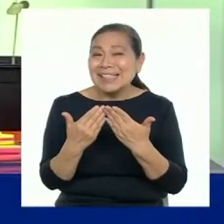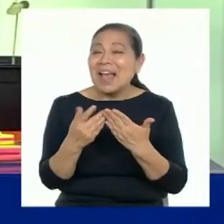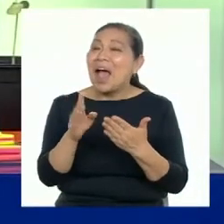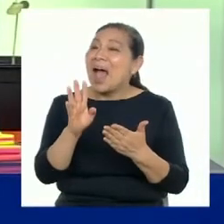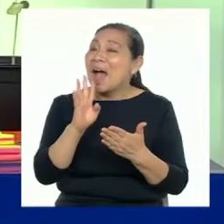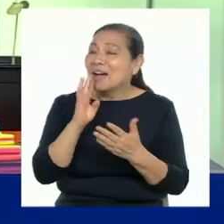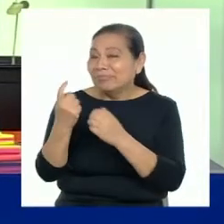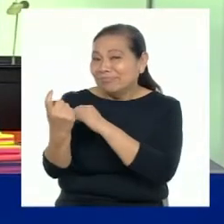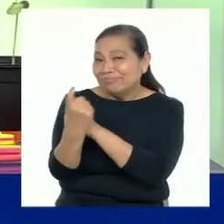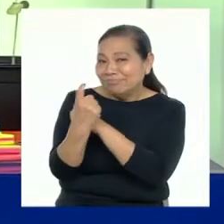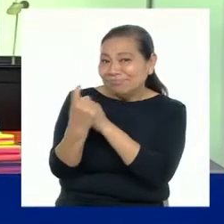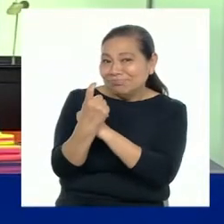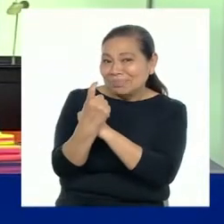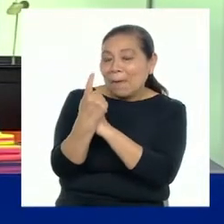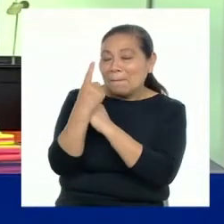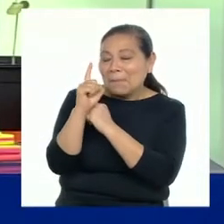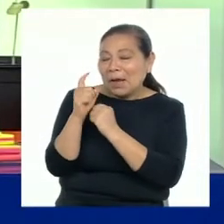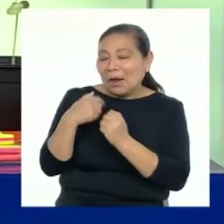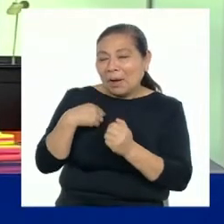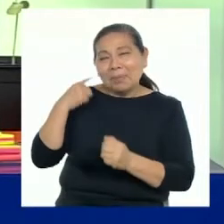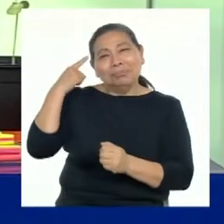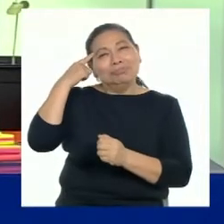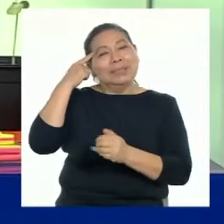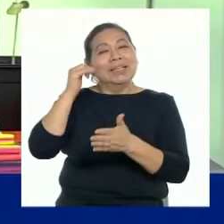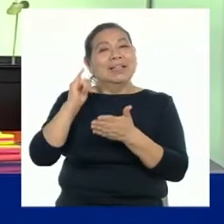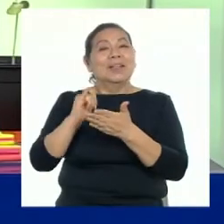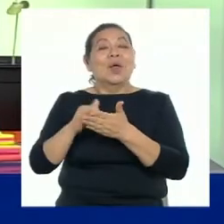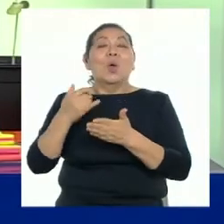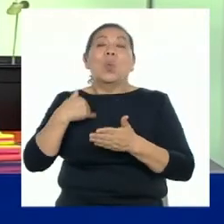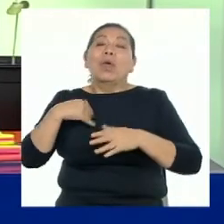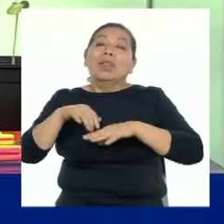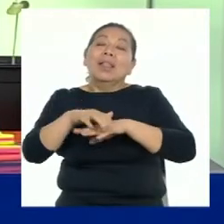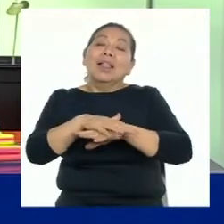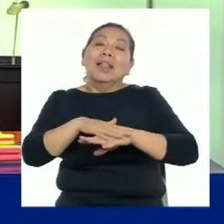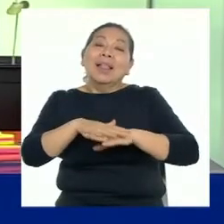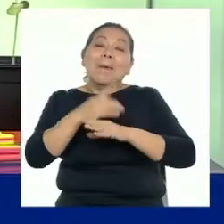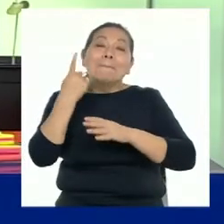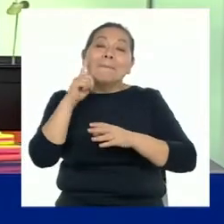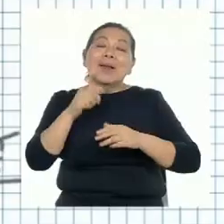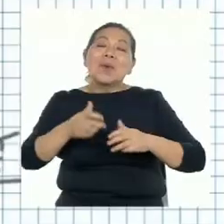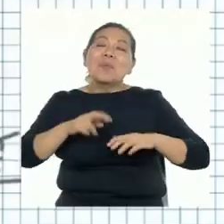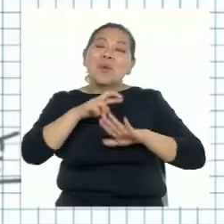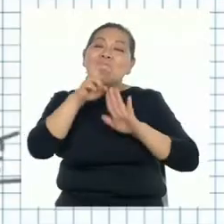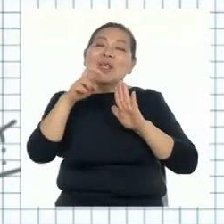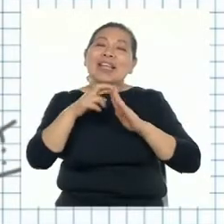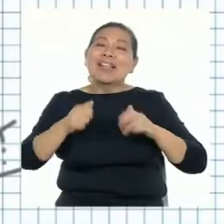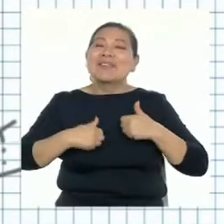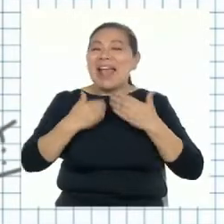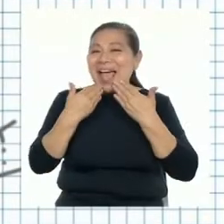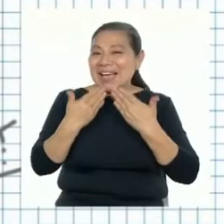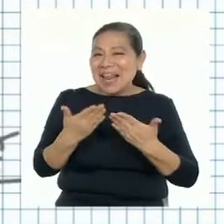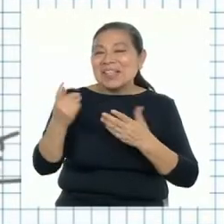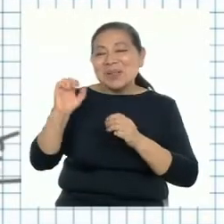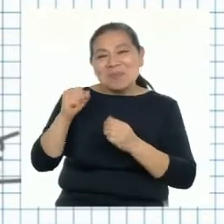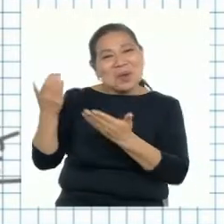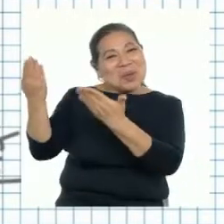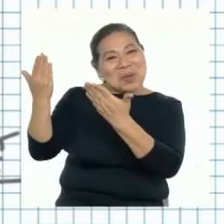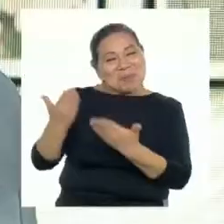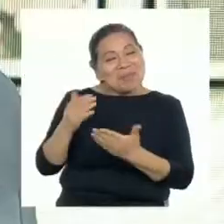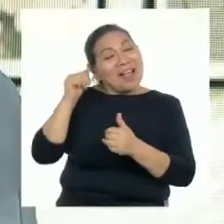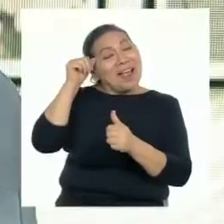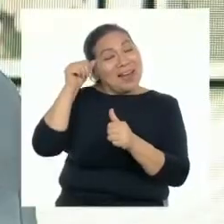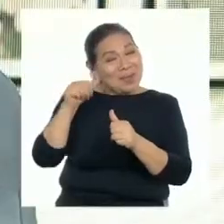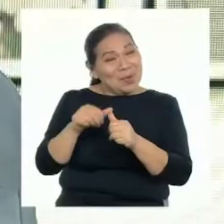Su participación nos ha ayudado mucho para seguir pensando en nuestro planificador de proyecto de vida. Gracias a ustedes por la invitación.